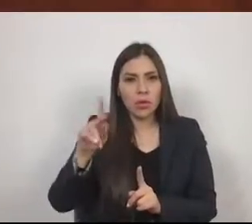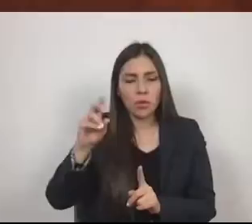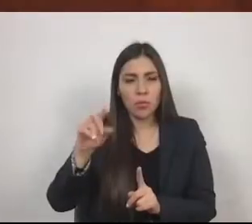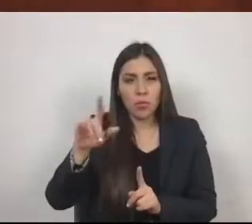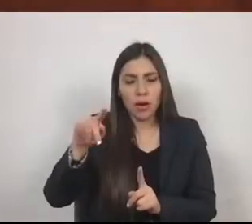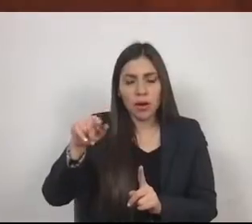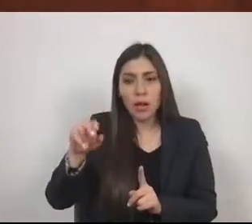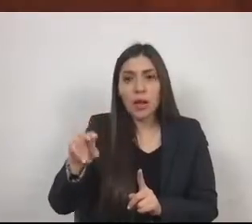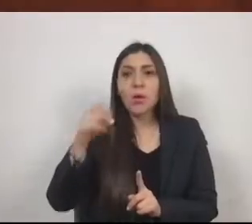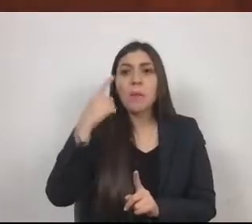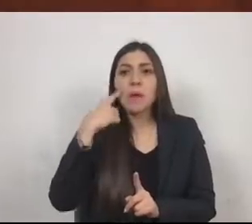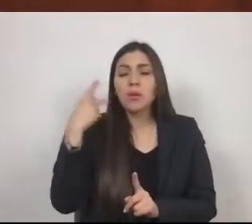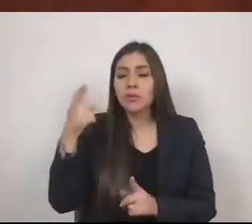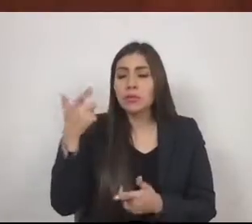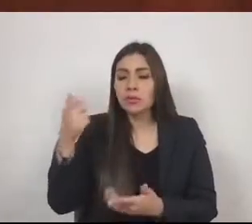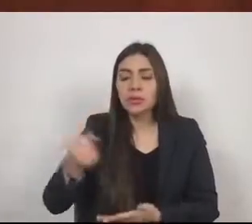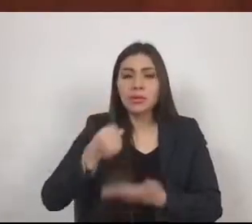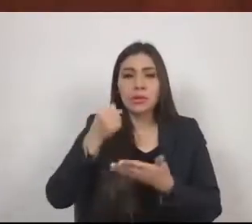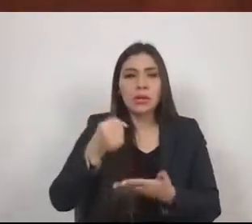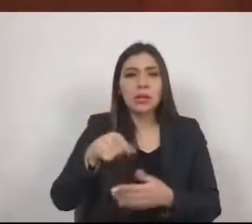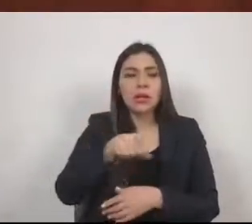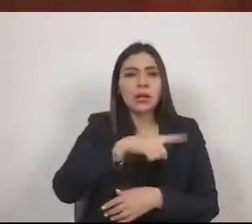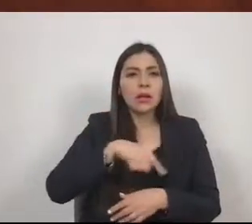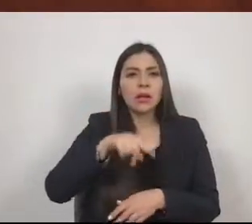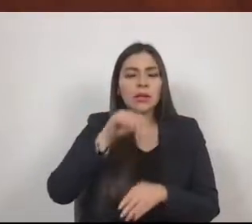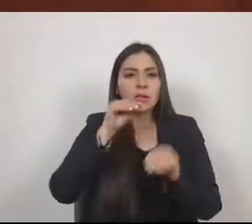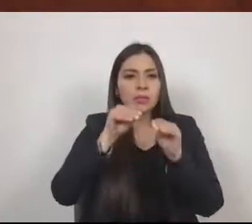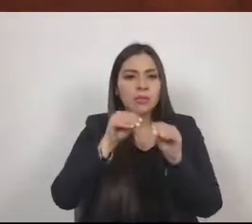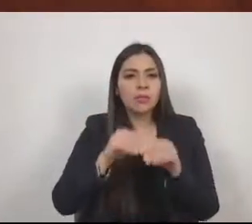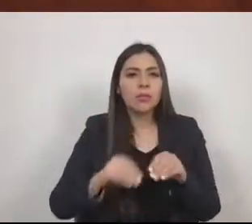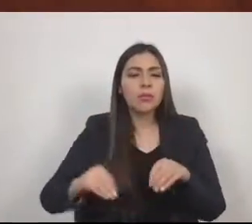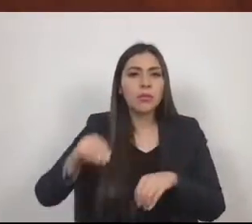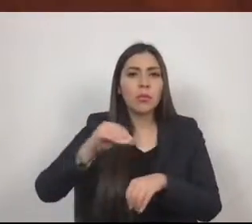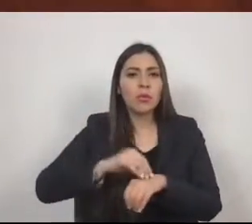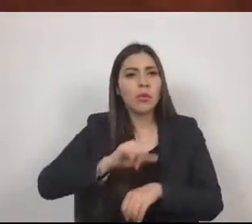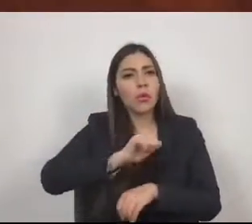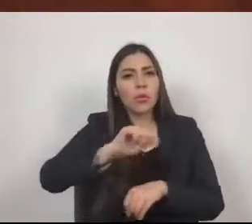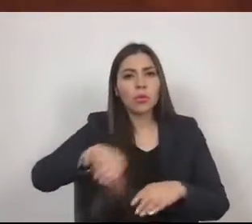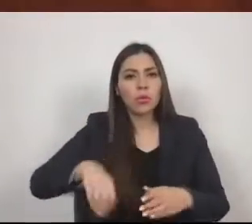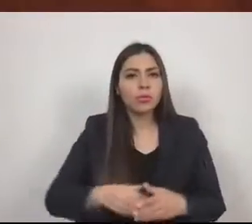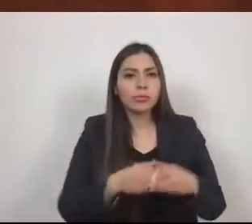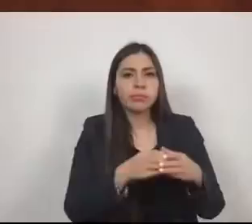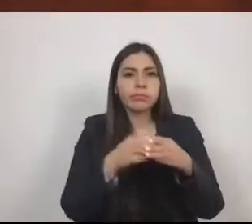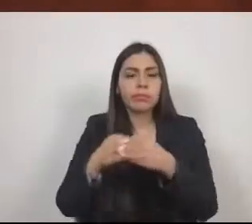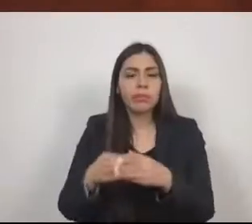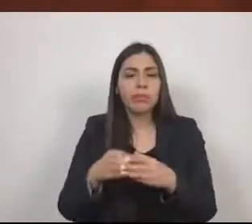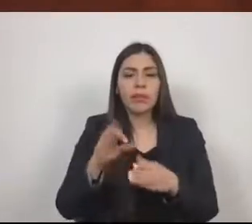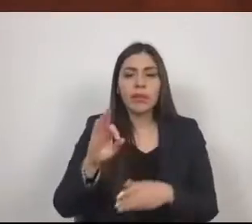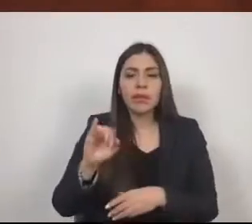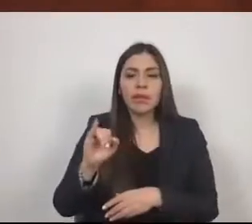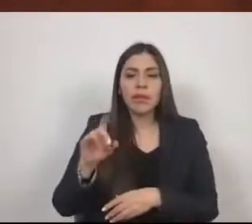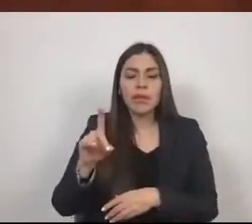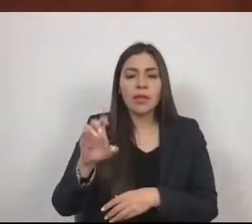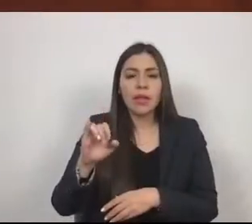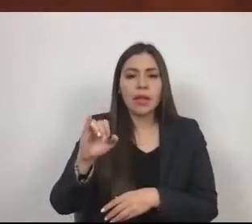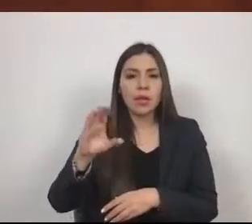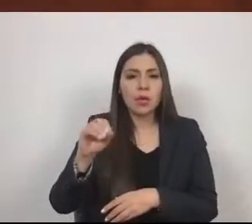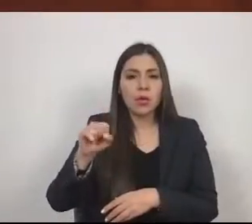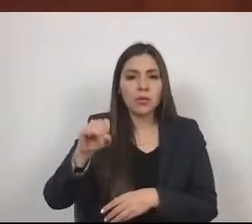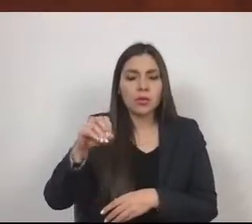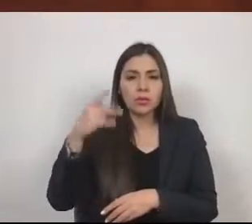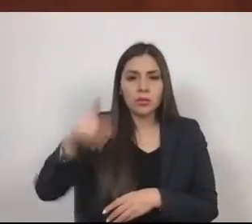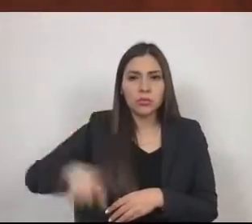recursos se constituirá un Fideicomiso público sin estructura orgánica. Dicho